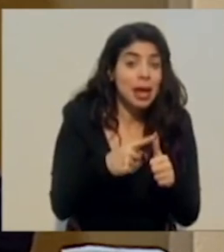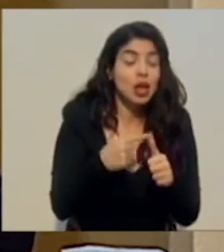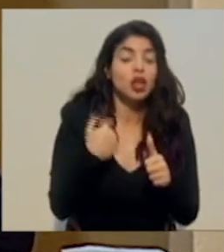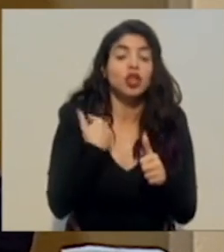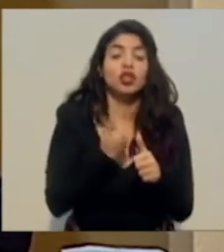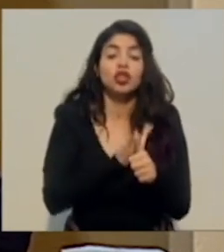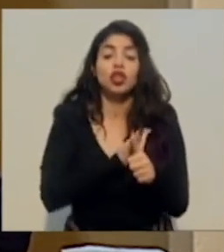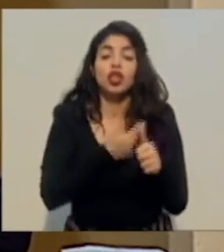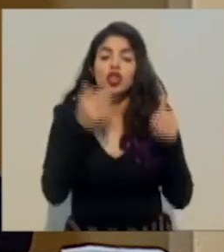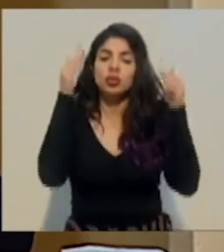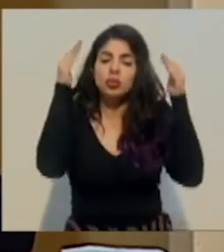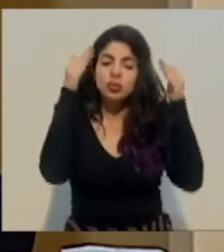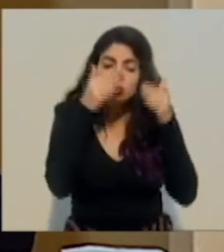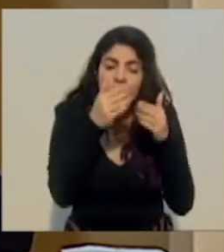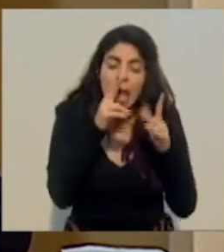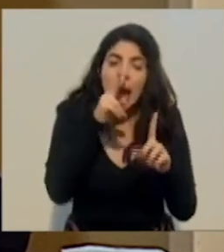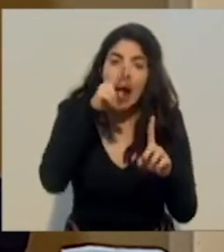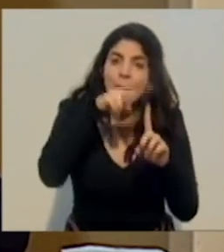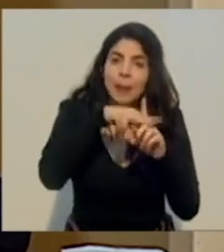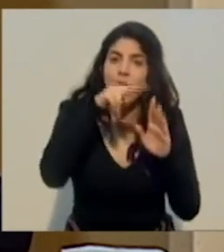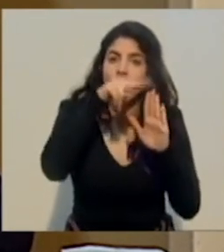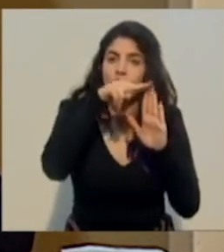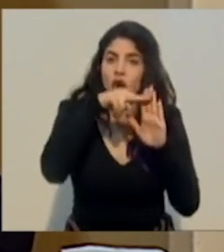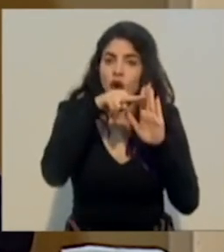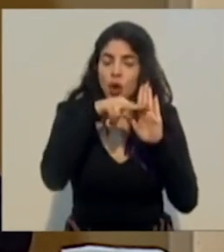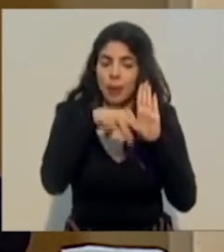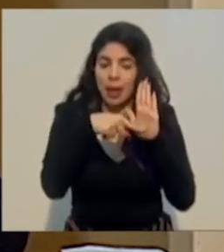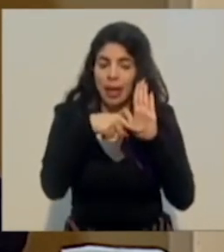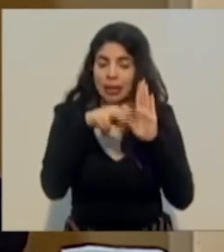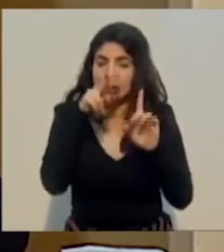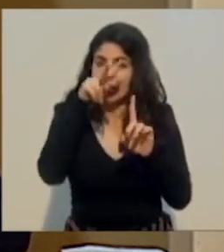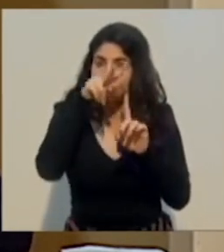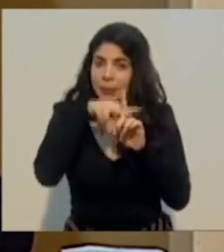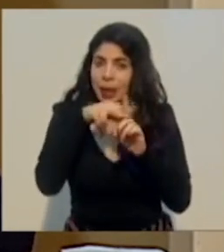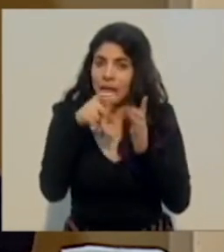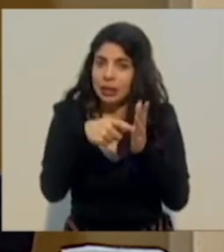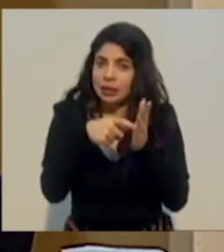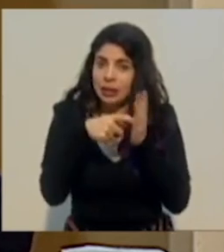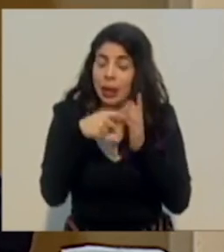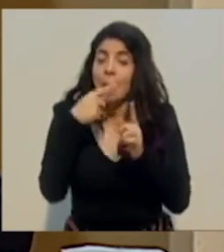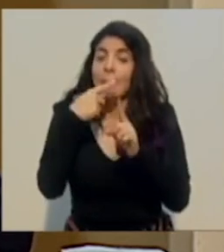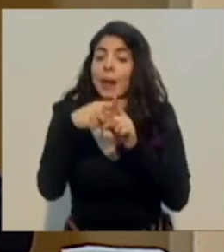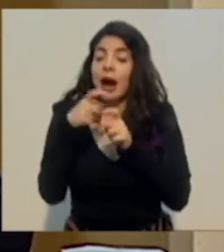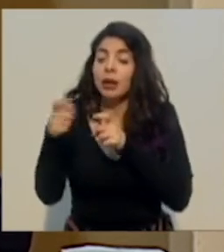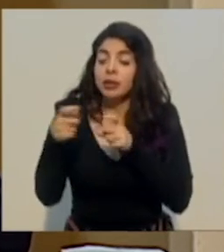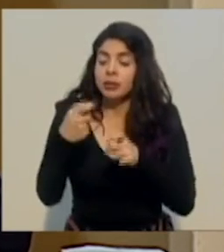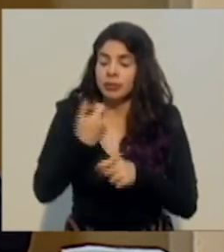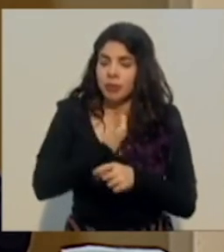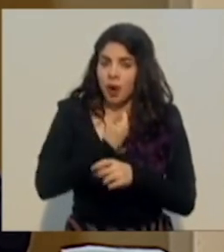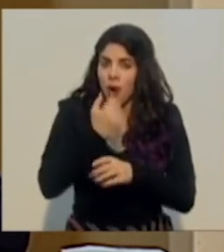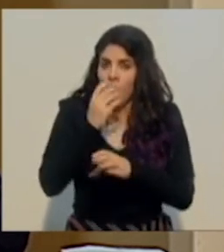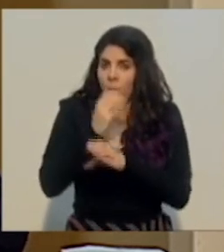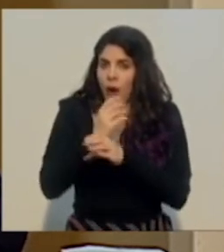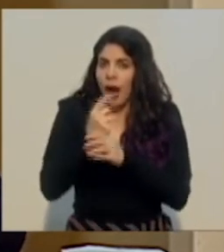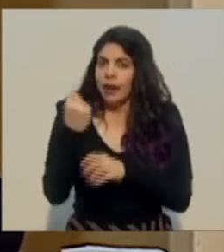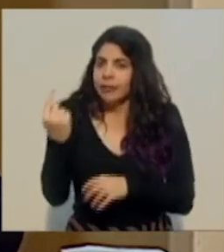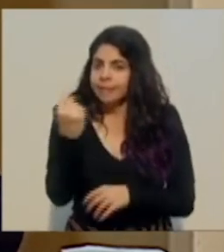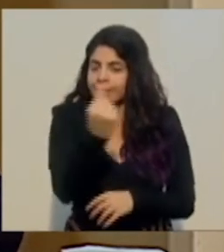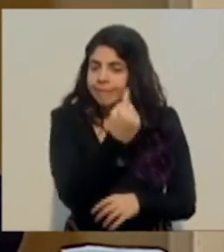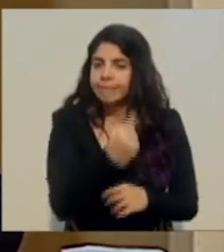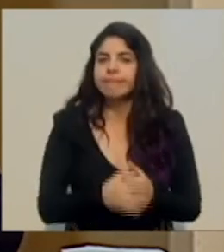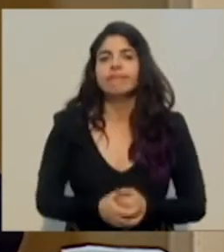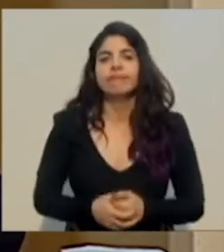normas, hacia la aplicación de las medidas y hacia la gestión del autocuidado de cada uno de nosotros. Y un proceso de